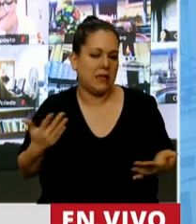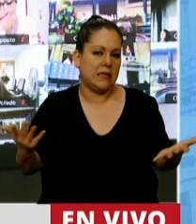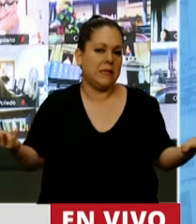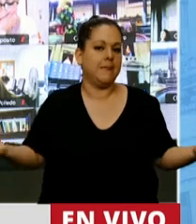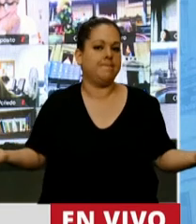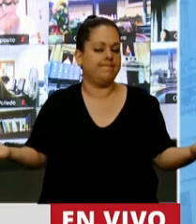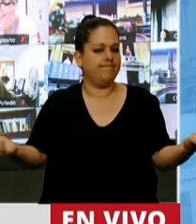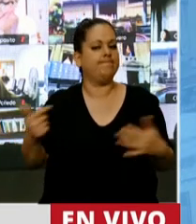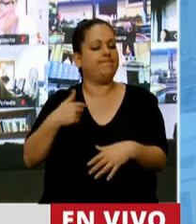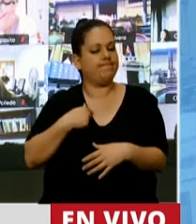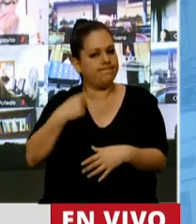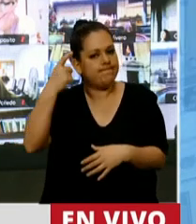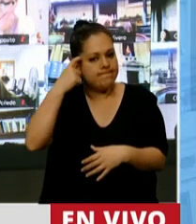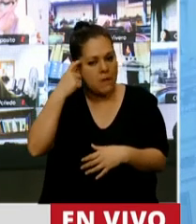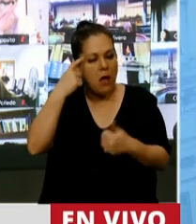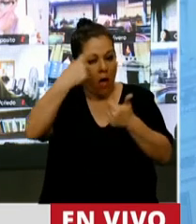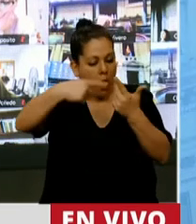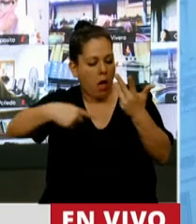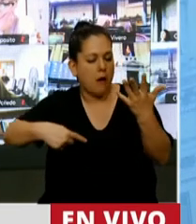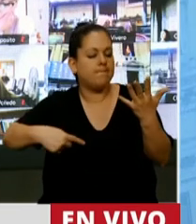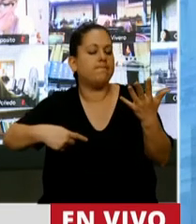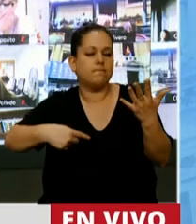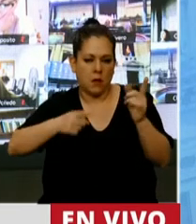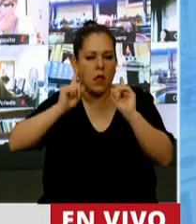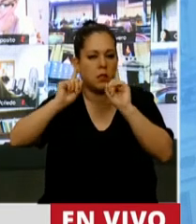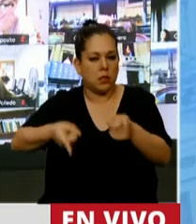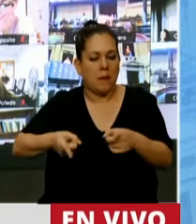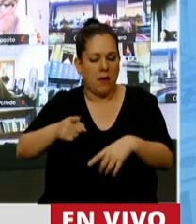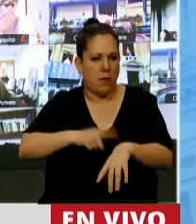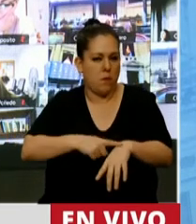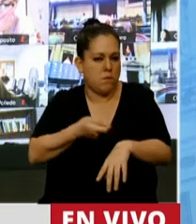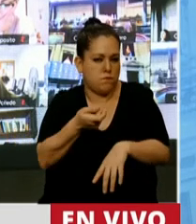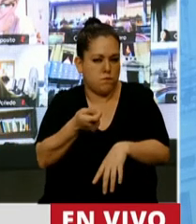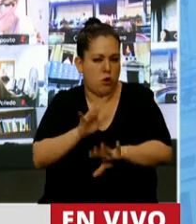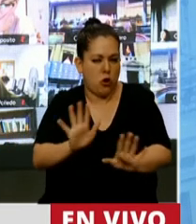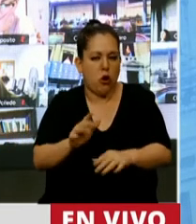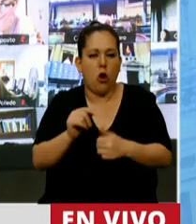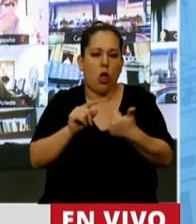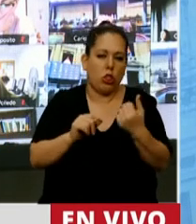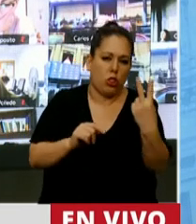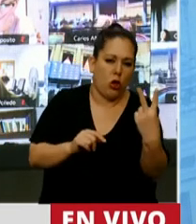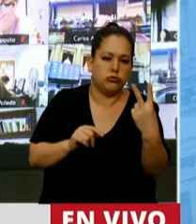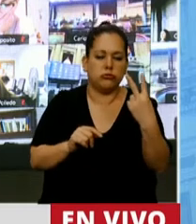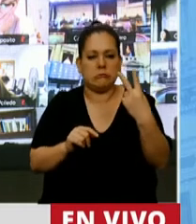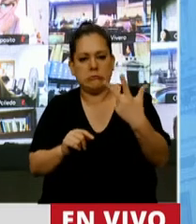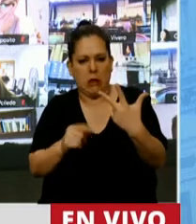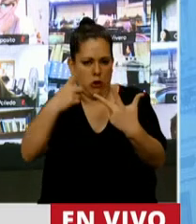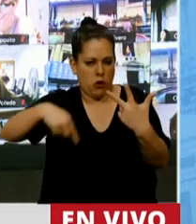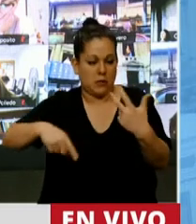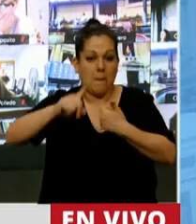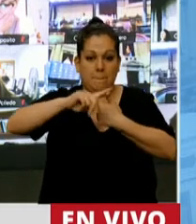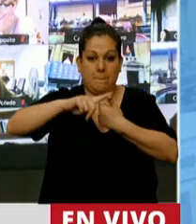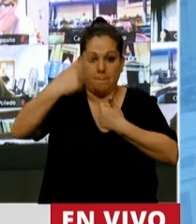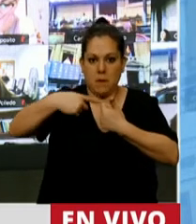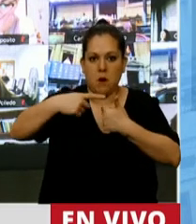cuestiones generales, quiero hacer hincapié también en estos pocos minutos que me quedan en dos o tres aspectos. El primero